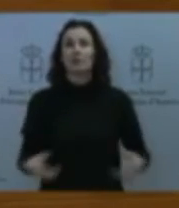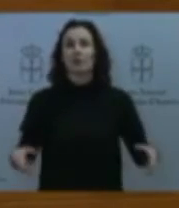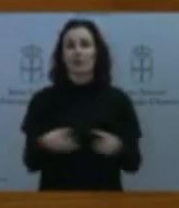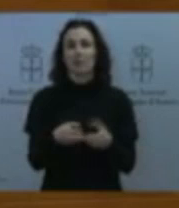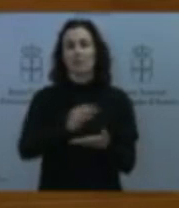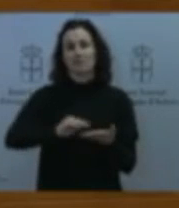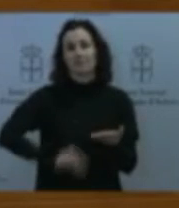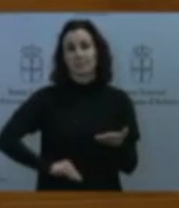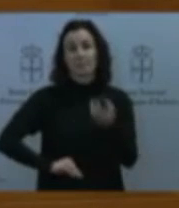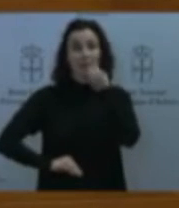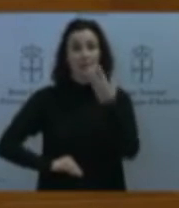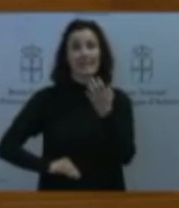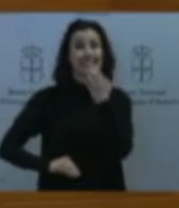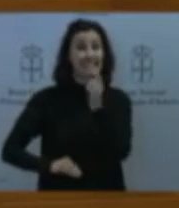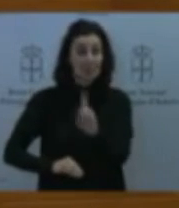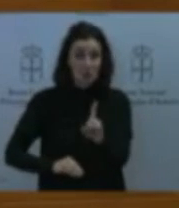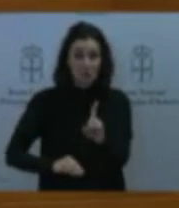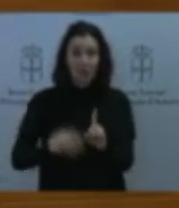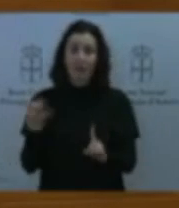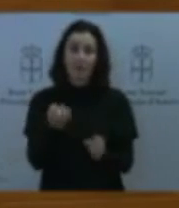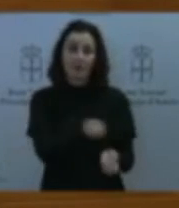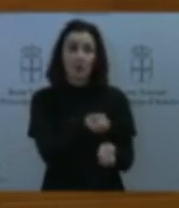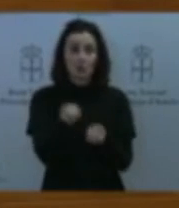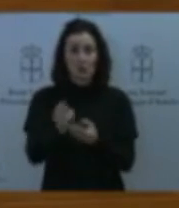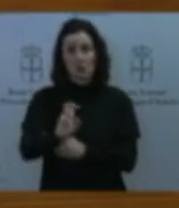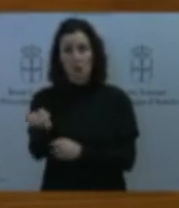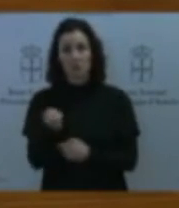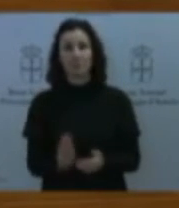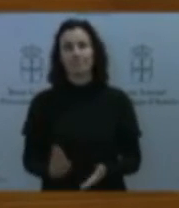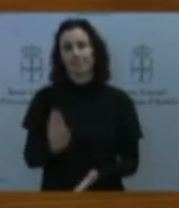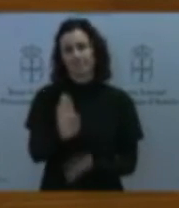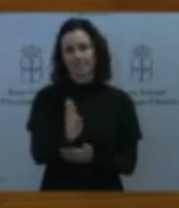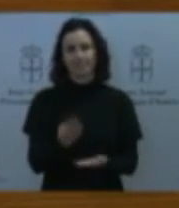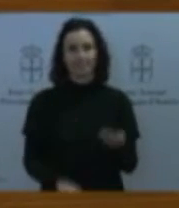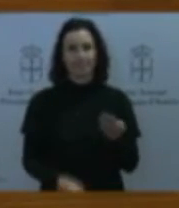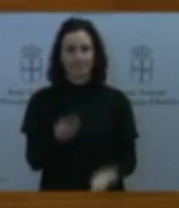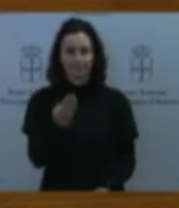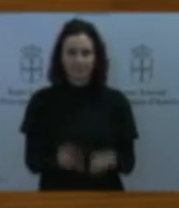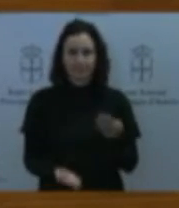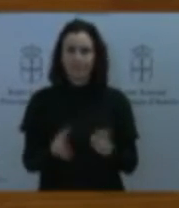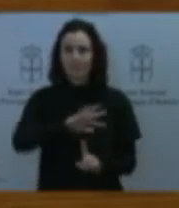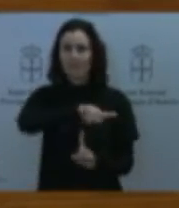comunicarle que tendrá que presentar la evaluación ambiental estratégica porque lo dice la ley nos ha trasladado